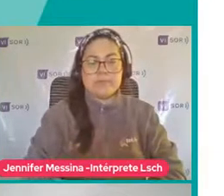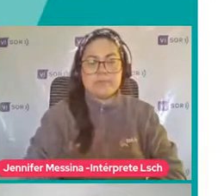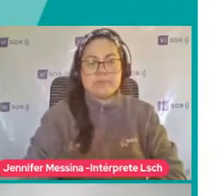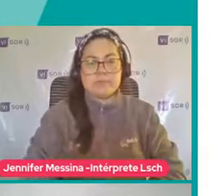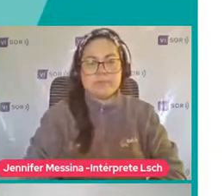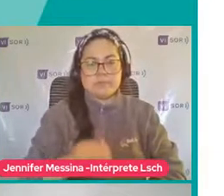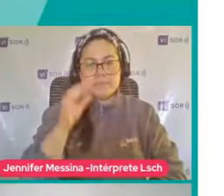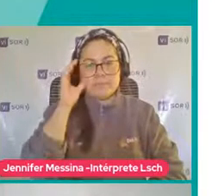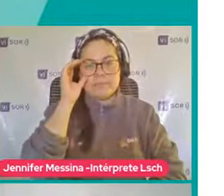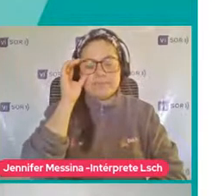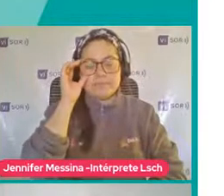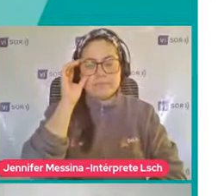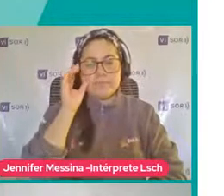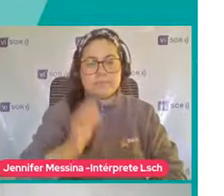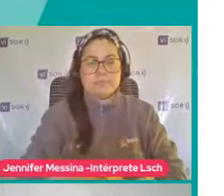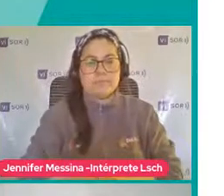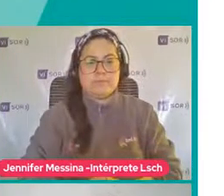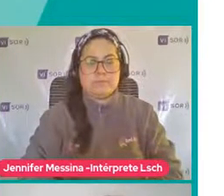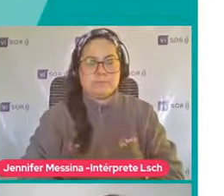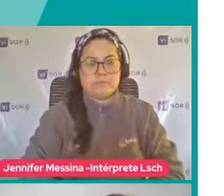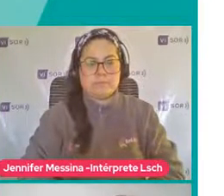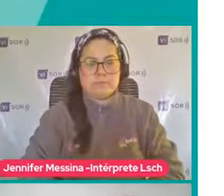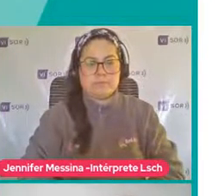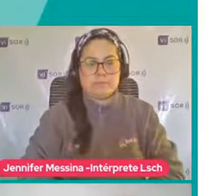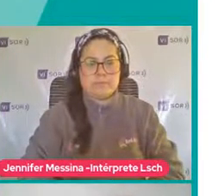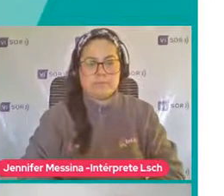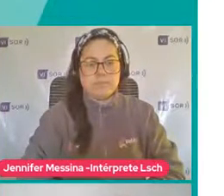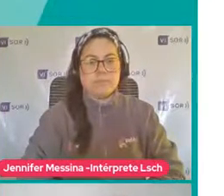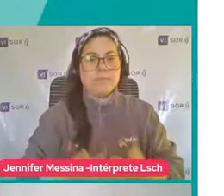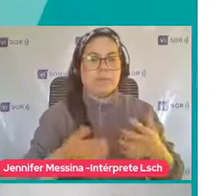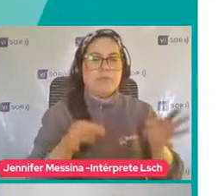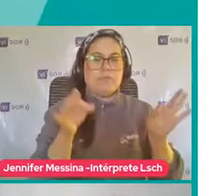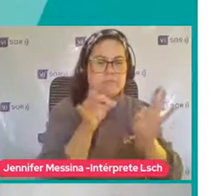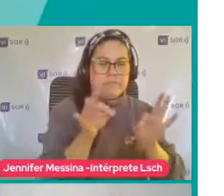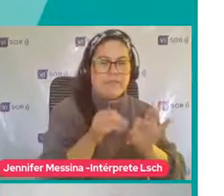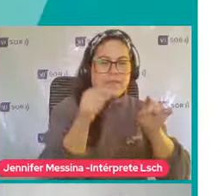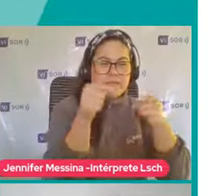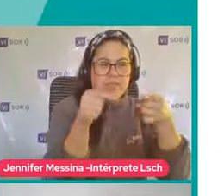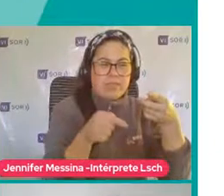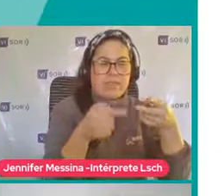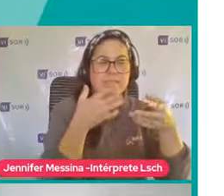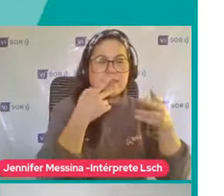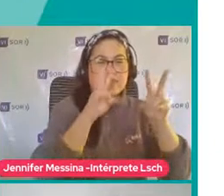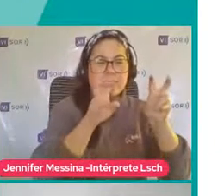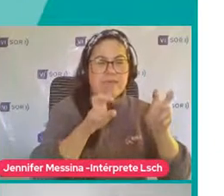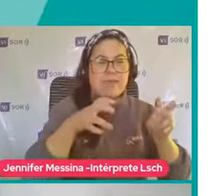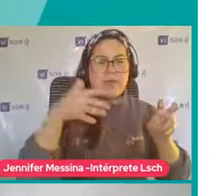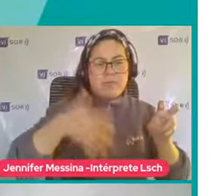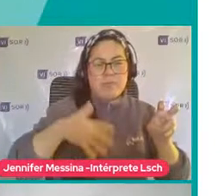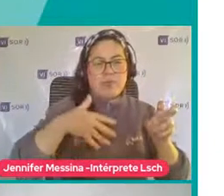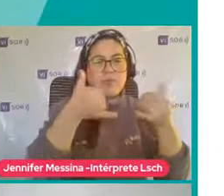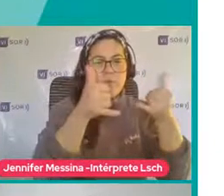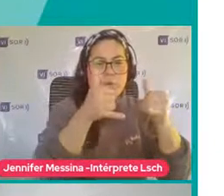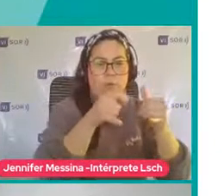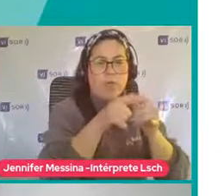Pasamos a A este ámbito Luego de definirlo Y de ver Cuál es la importancia Justamente en el juego